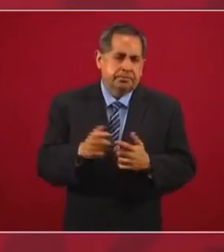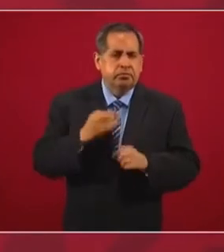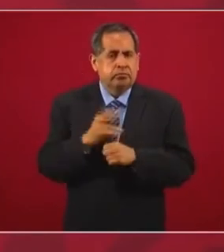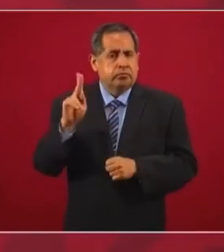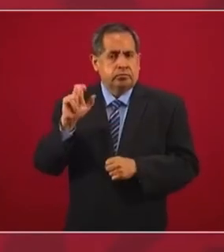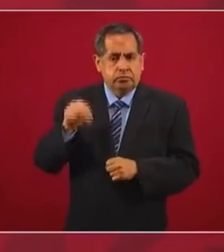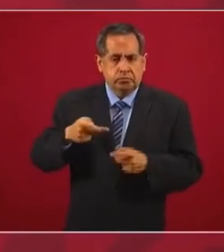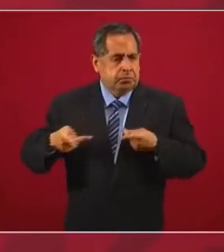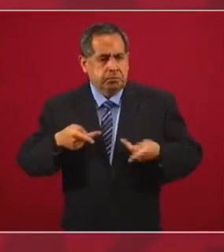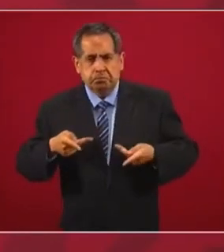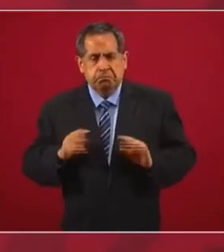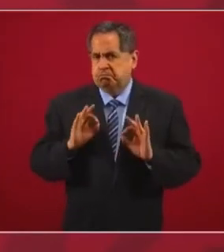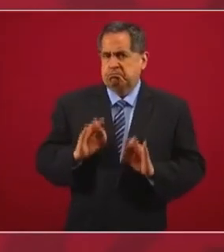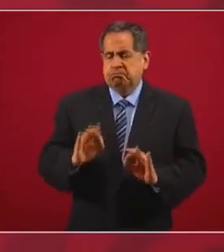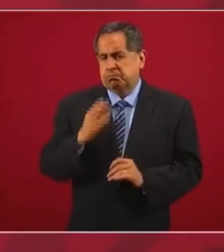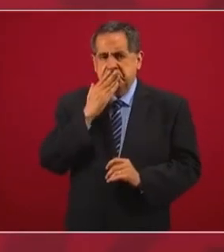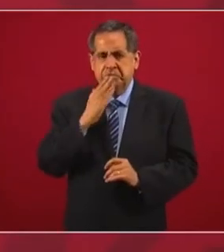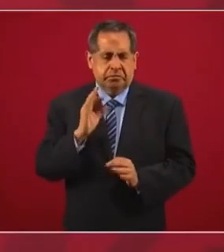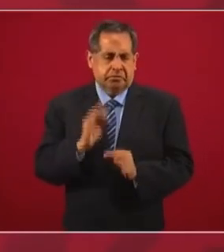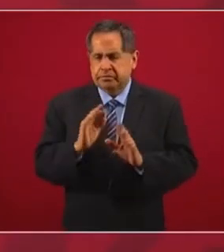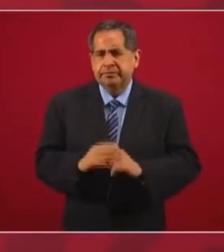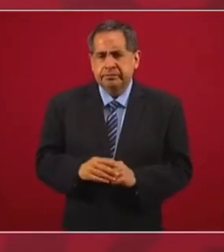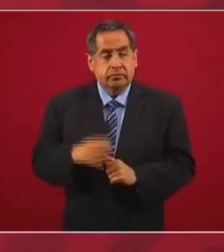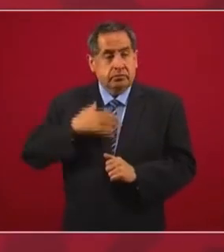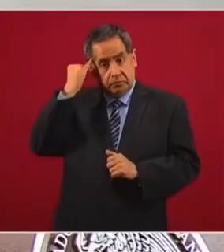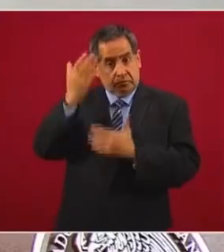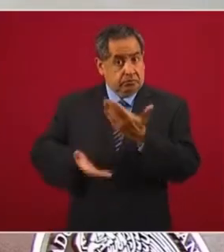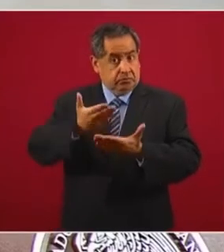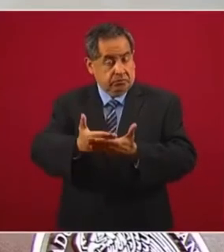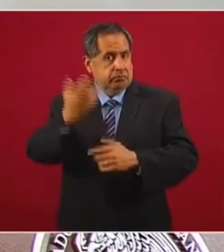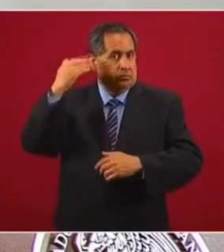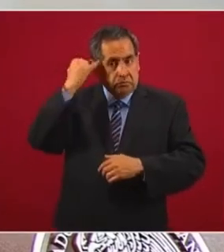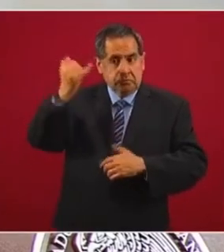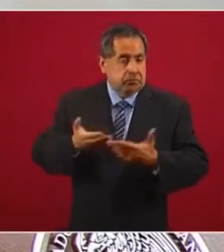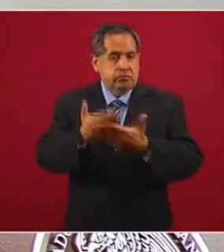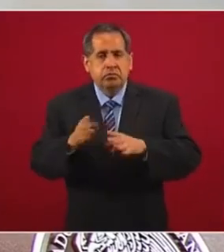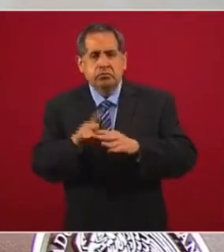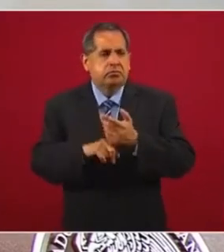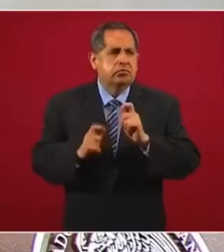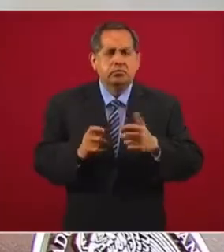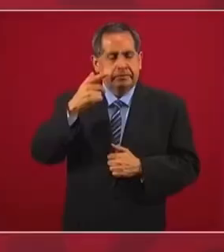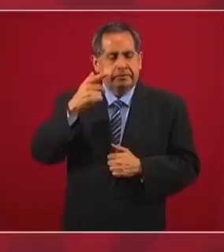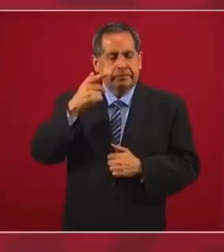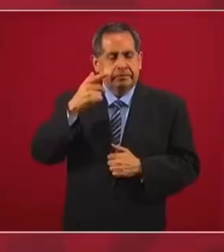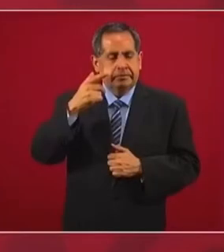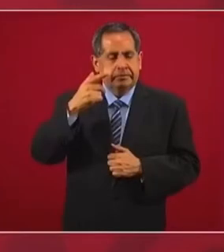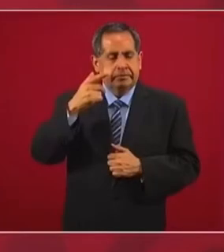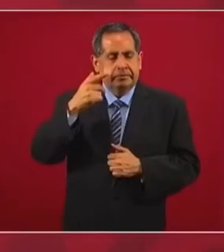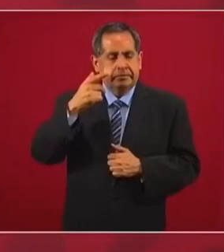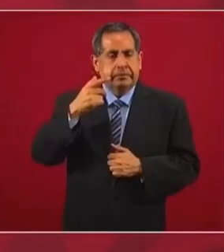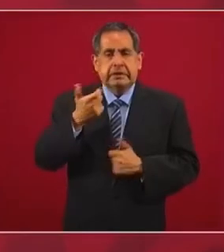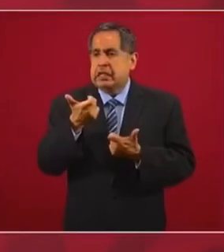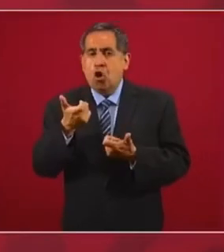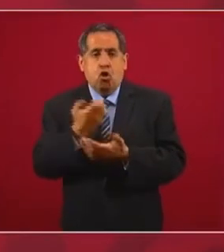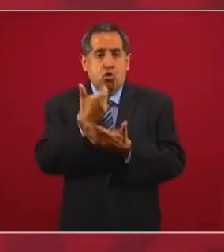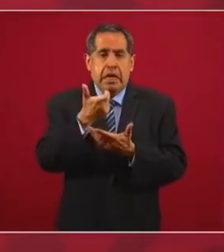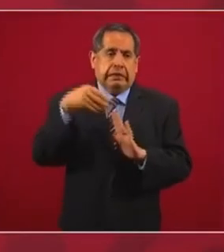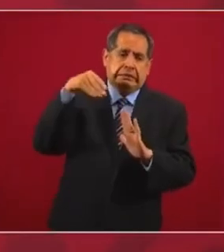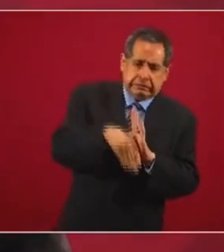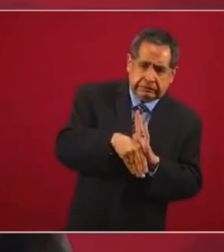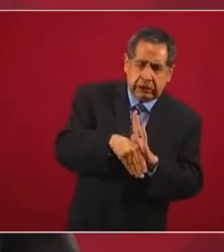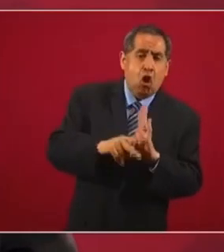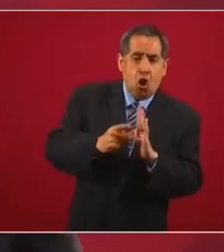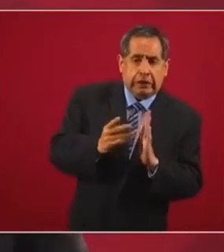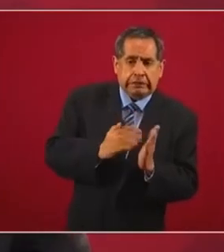estrategia. Lo que yo planteé desde el principio de que nos íbamos a caer, pero que nos íbamos a levantar pronto.